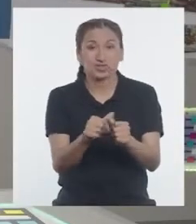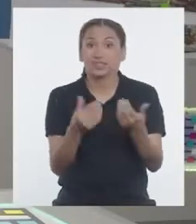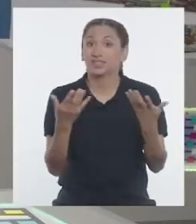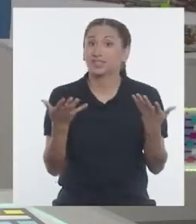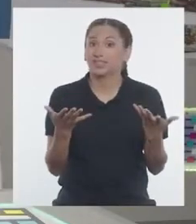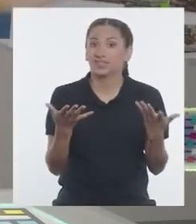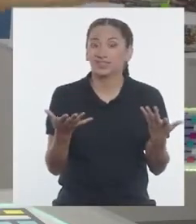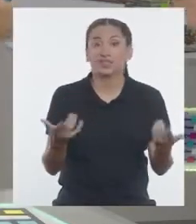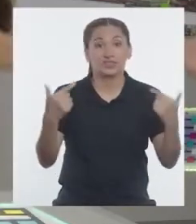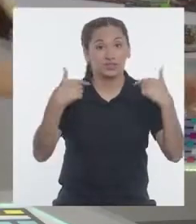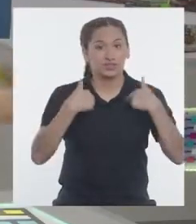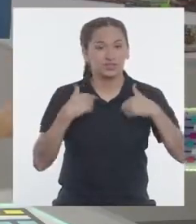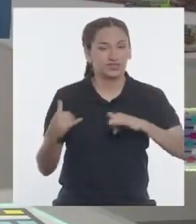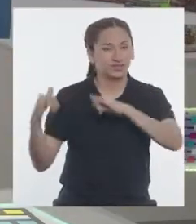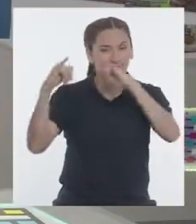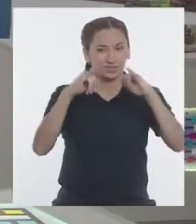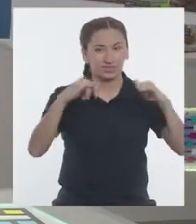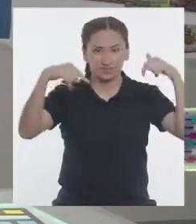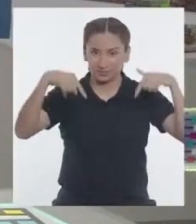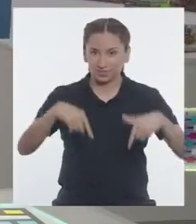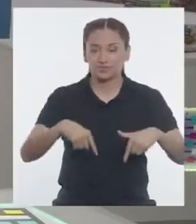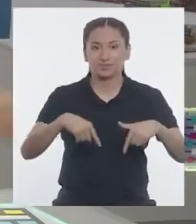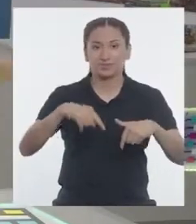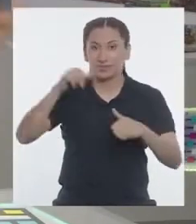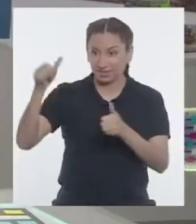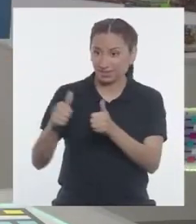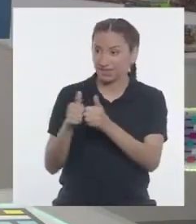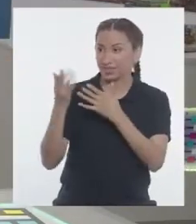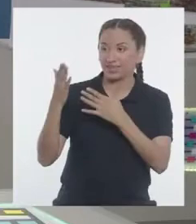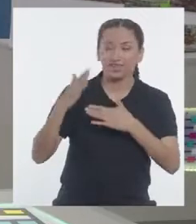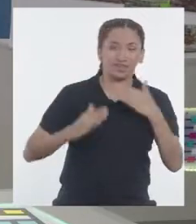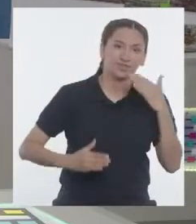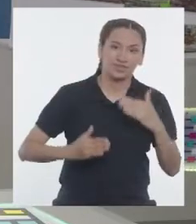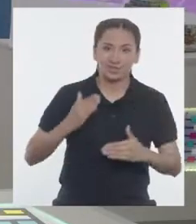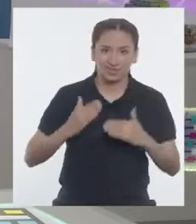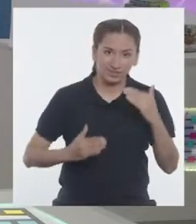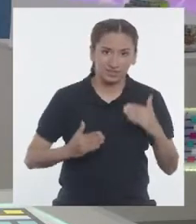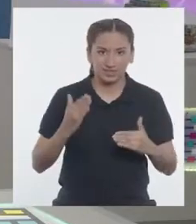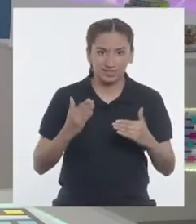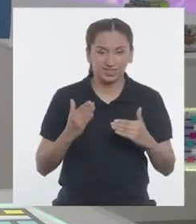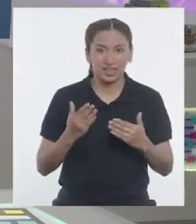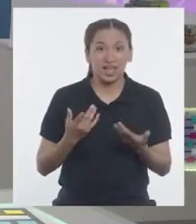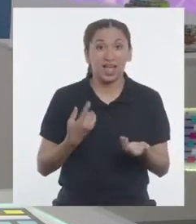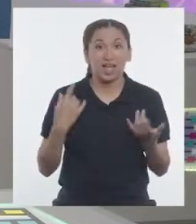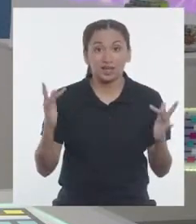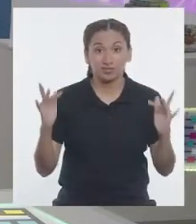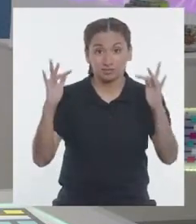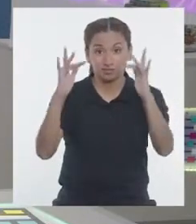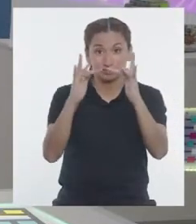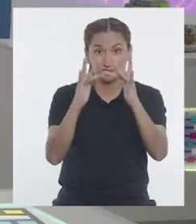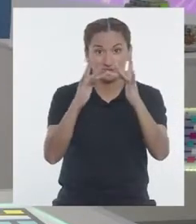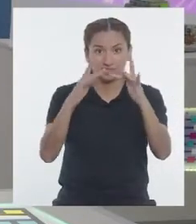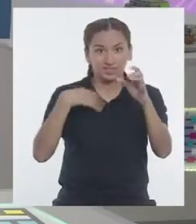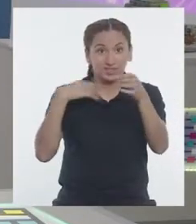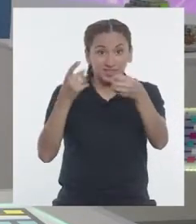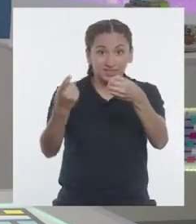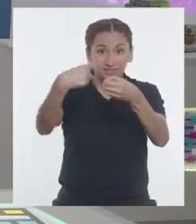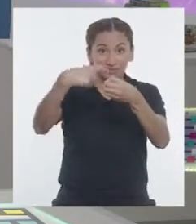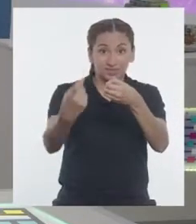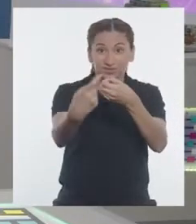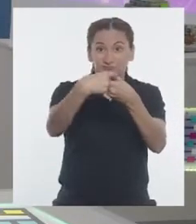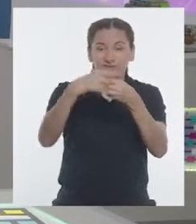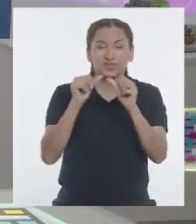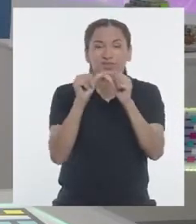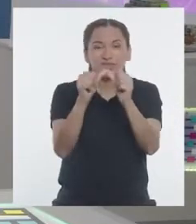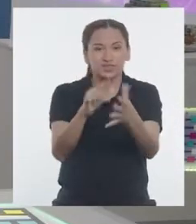mientras tanto, yo estaré aquí con Macabot para conectarnos en mi red